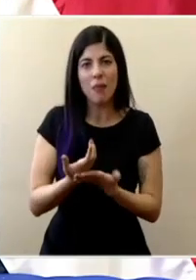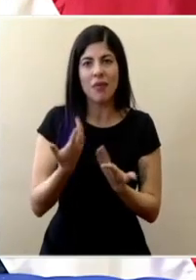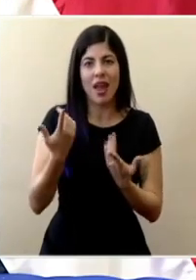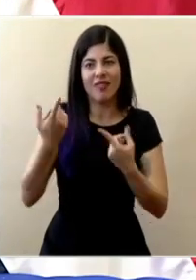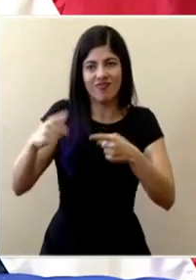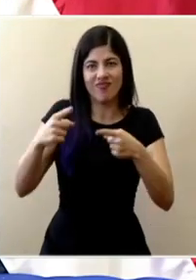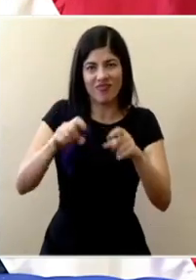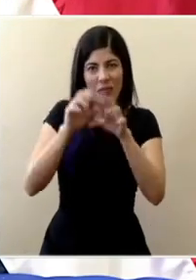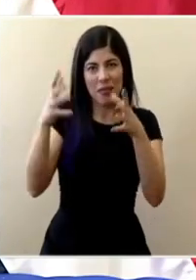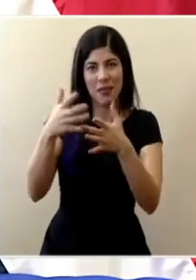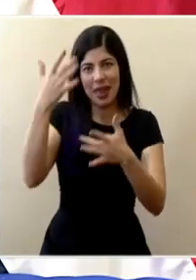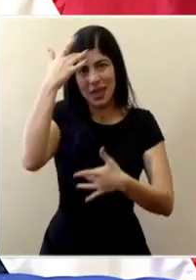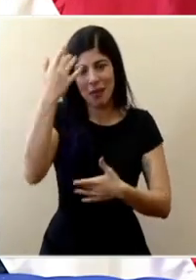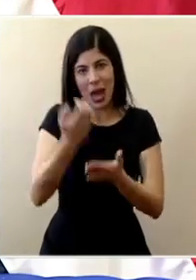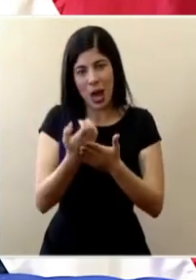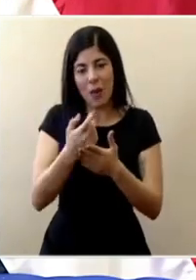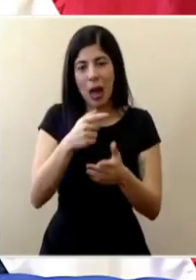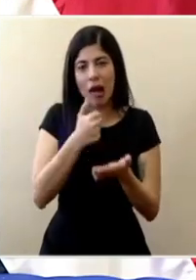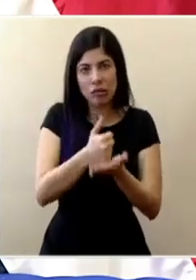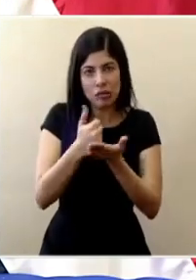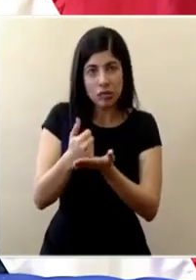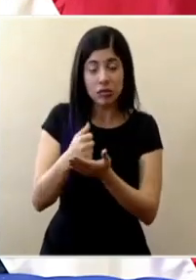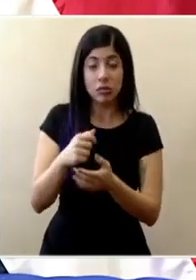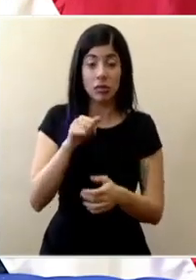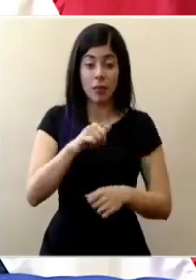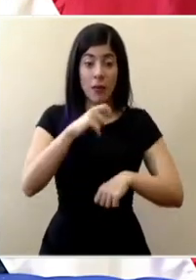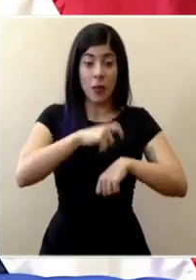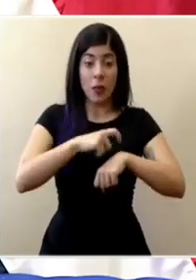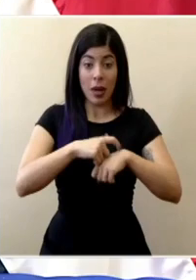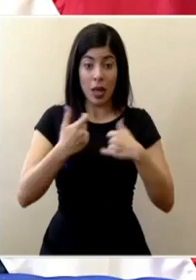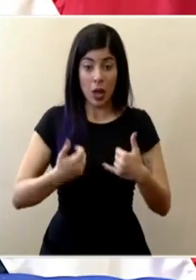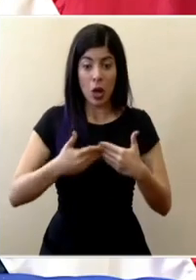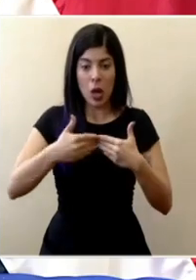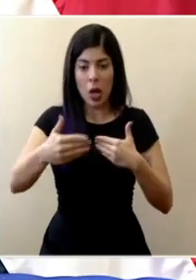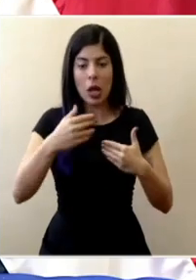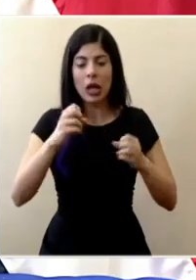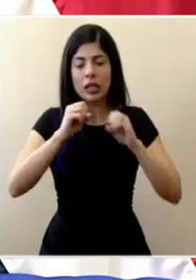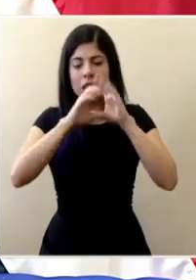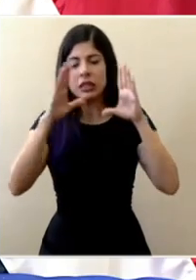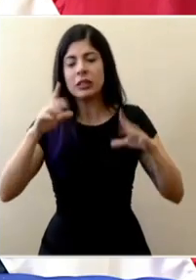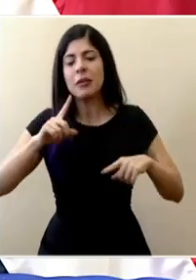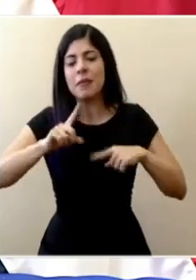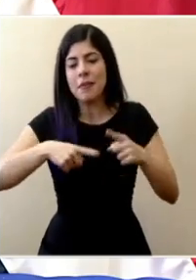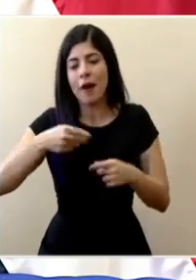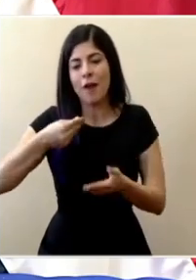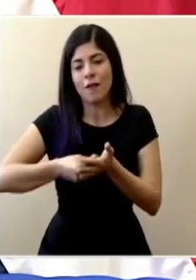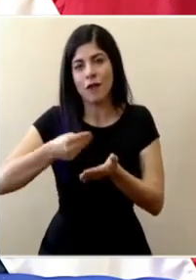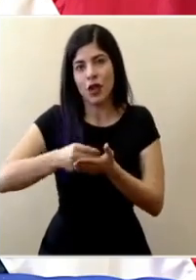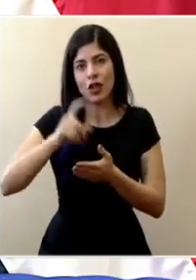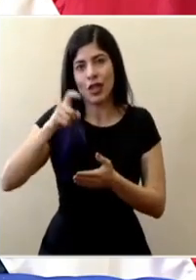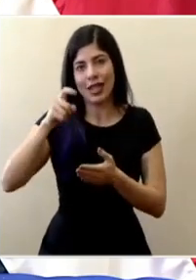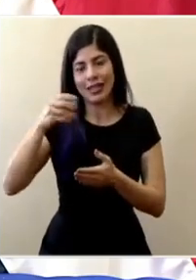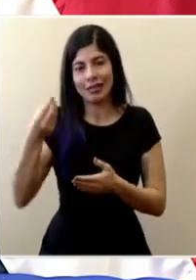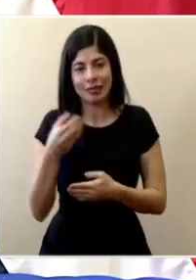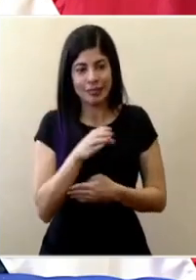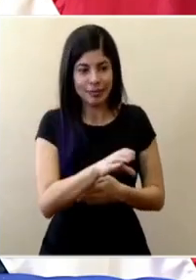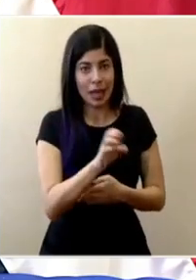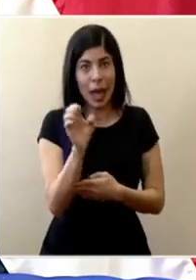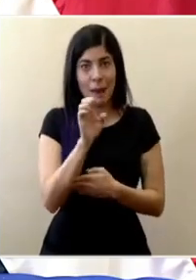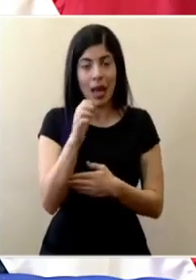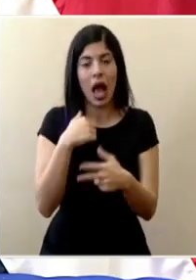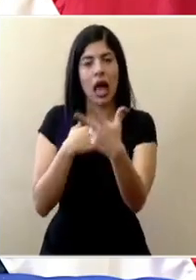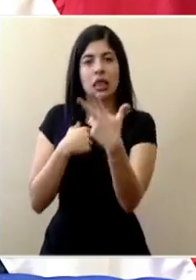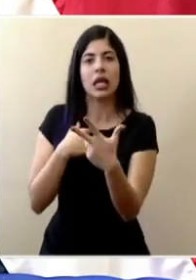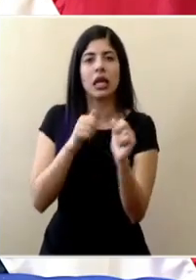de lo que es la pandemia y a partir de ese momento hemos visualizado que vamos a necesitar destinar recursos para esta emergencia en tres